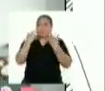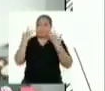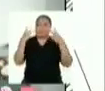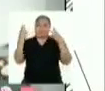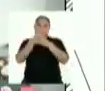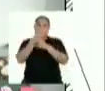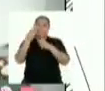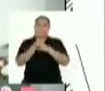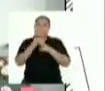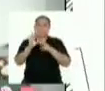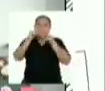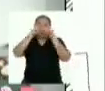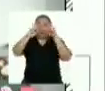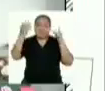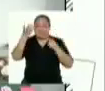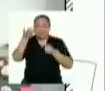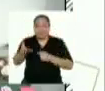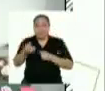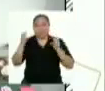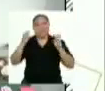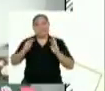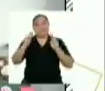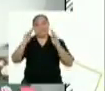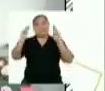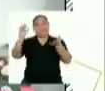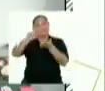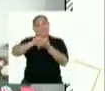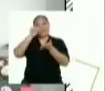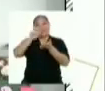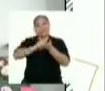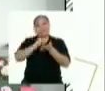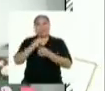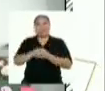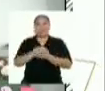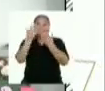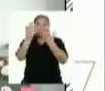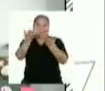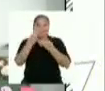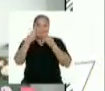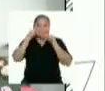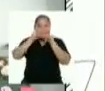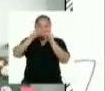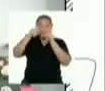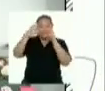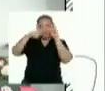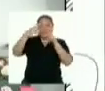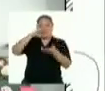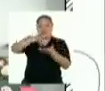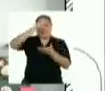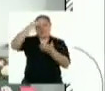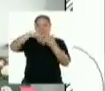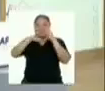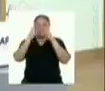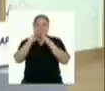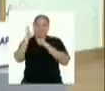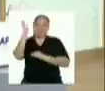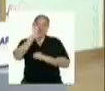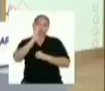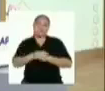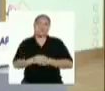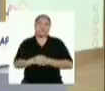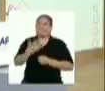miedo a la matemática. Dejen de sorprender por este maravilloso arte y los invito a seguir viendo Aprende en Casa. ¡Chao!